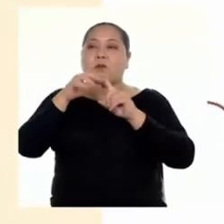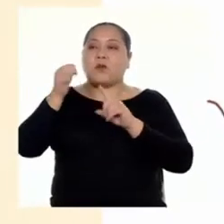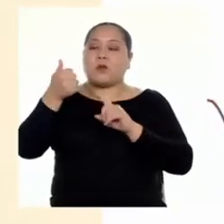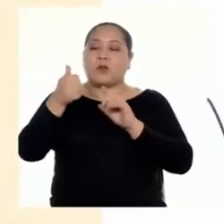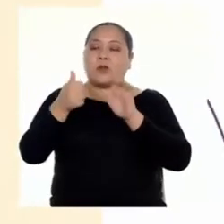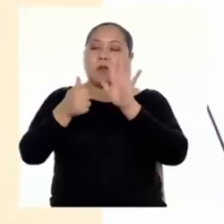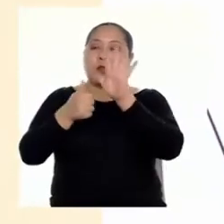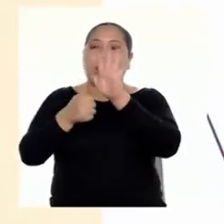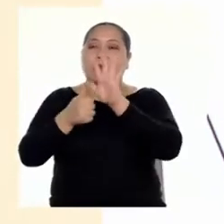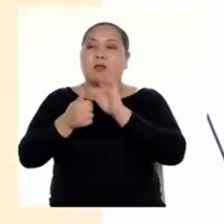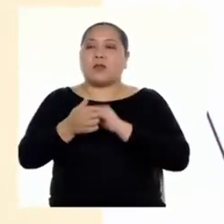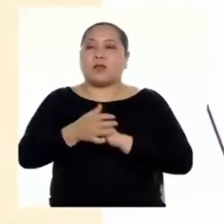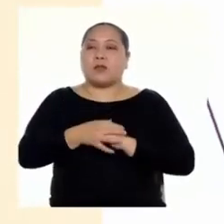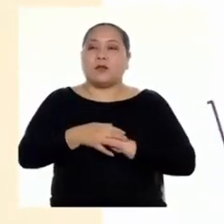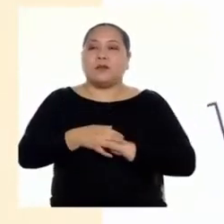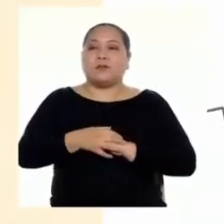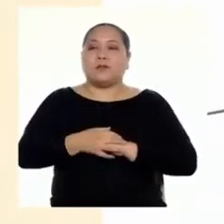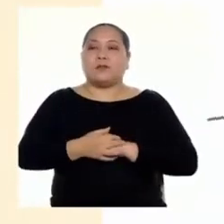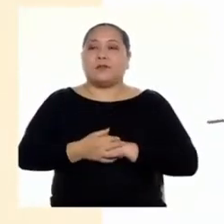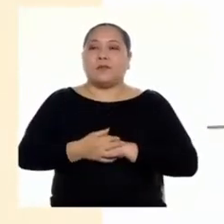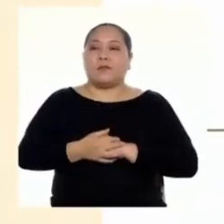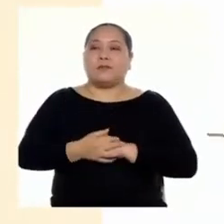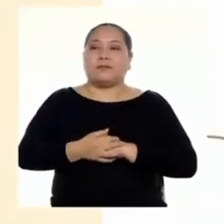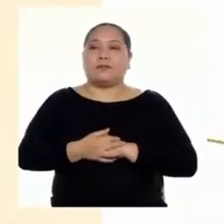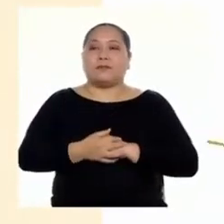por 10 a la quinta.